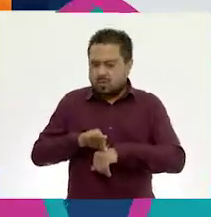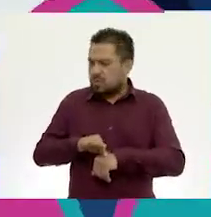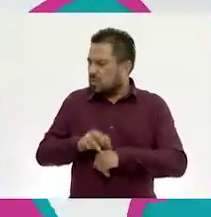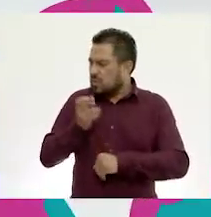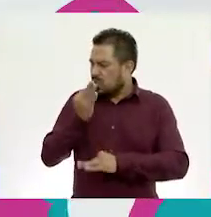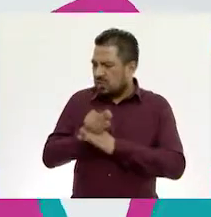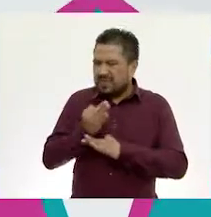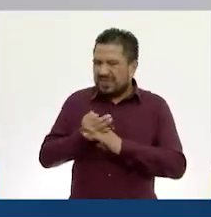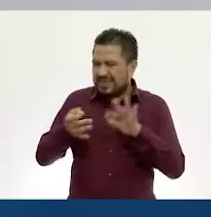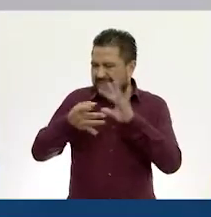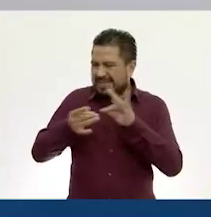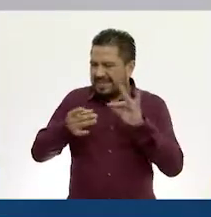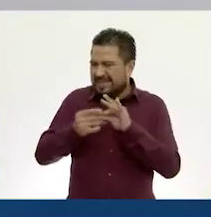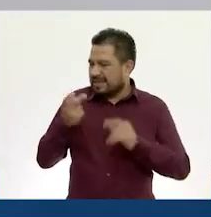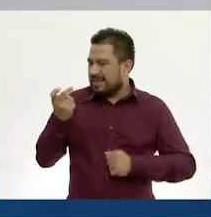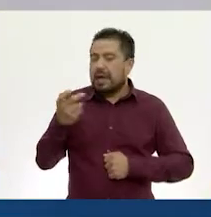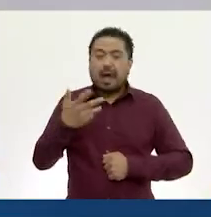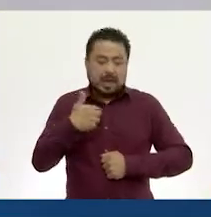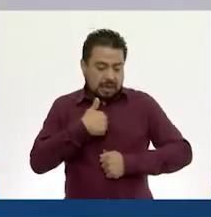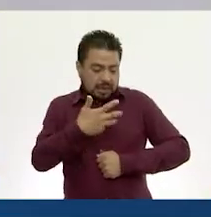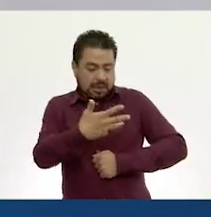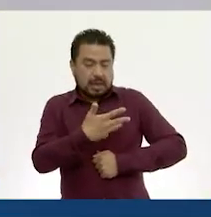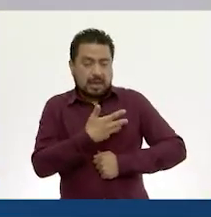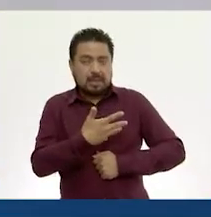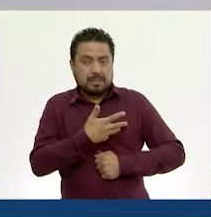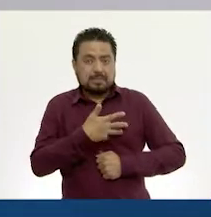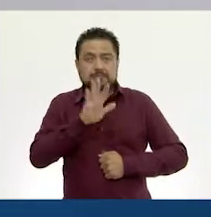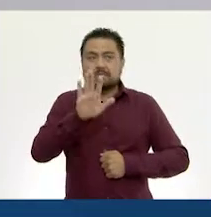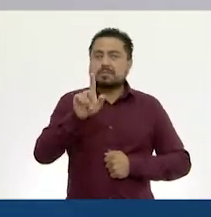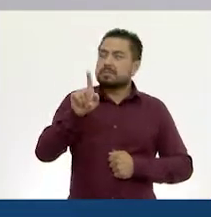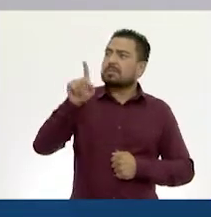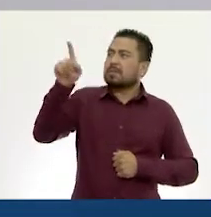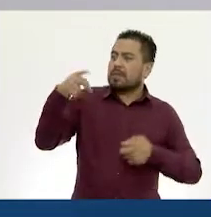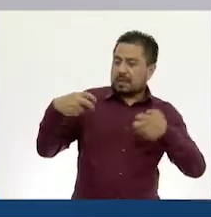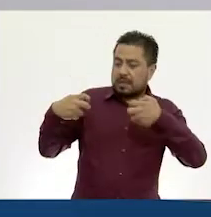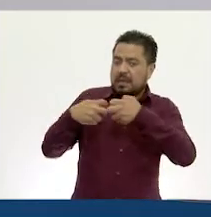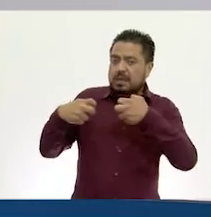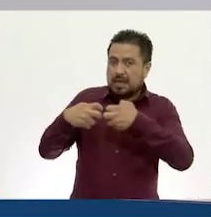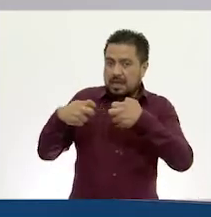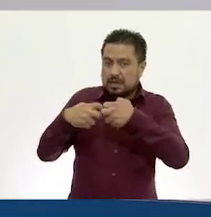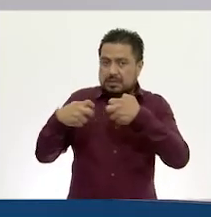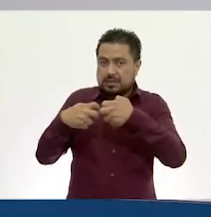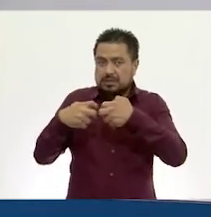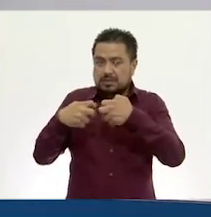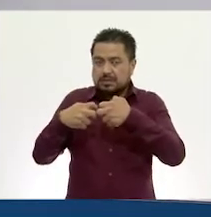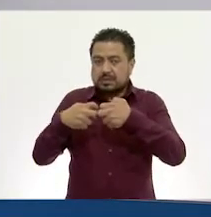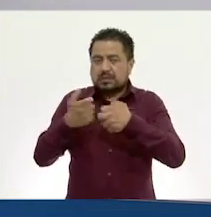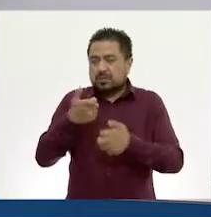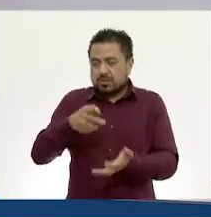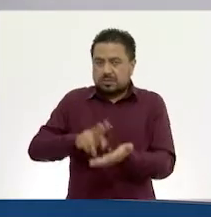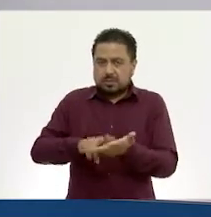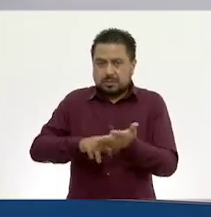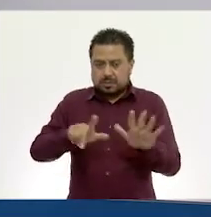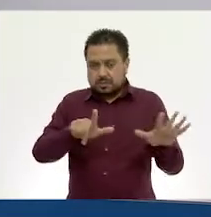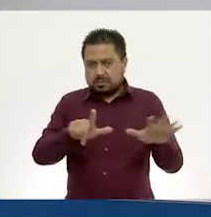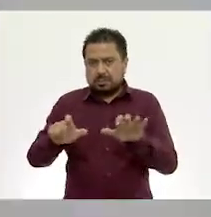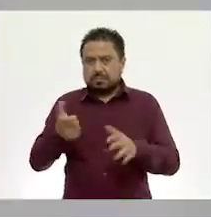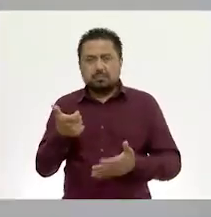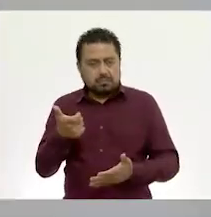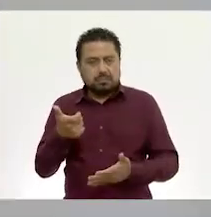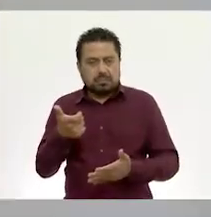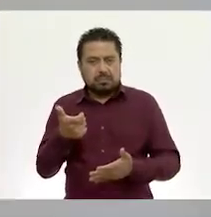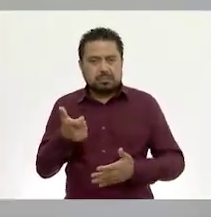que nos acabas de decir. Tenemos que los tenis costaban 700 pesos,